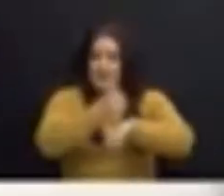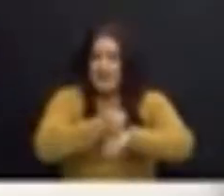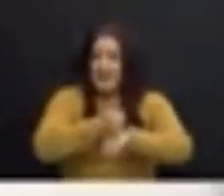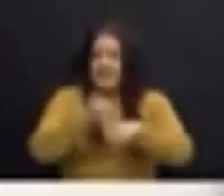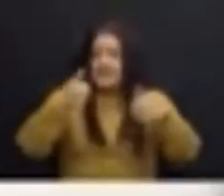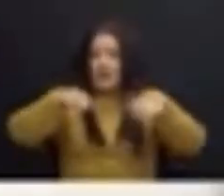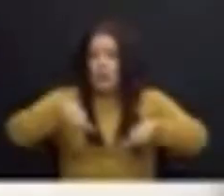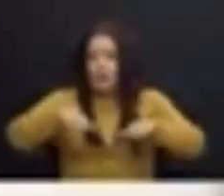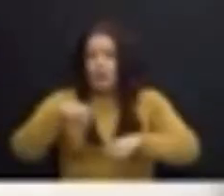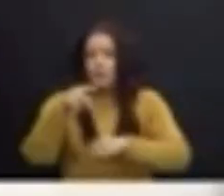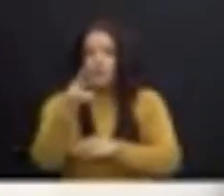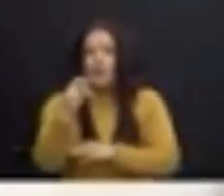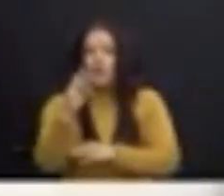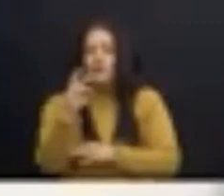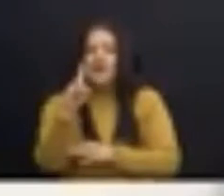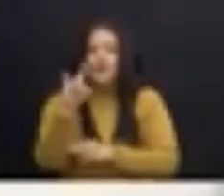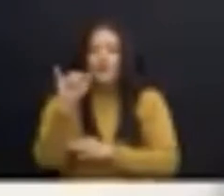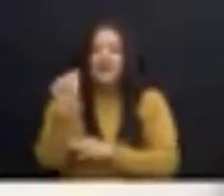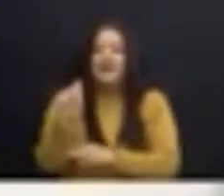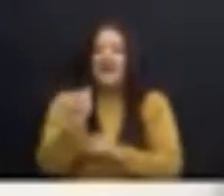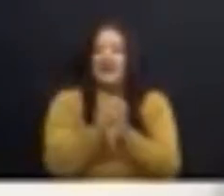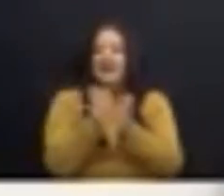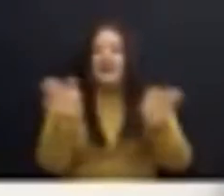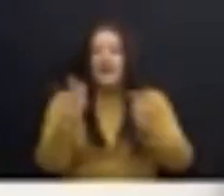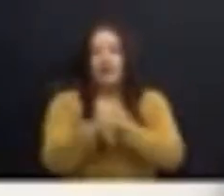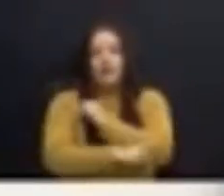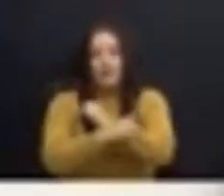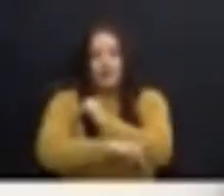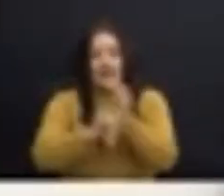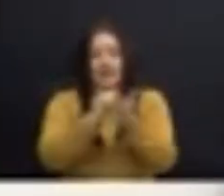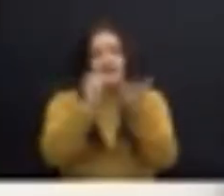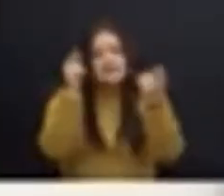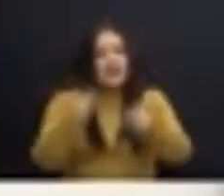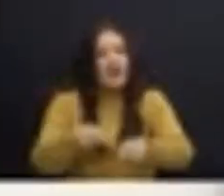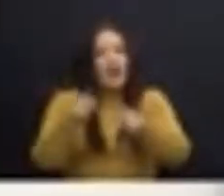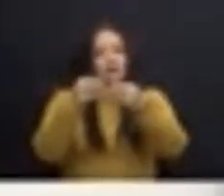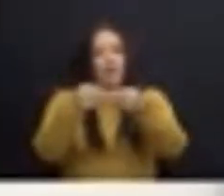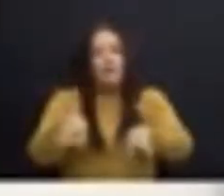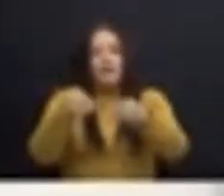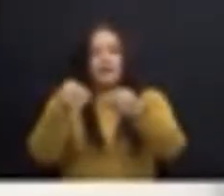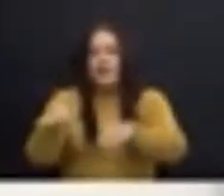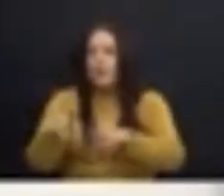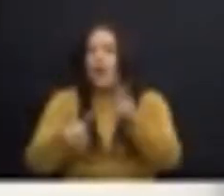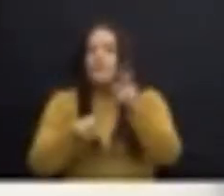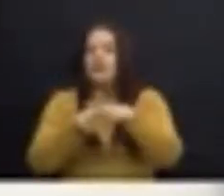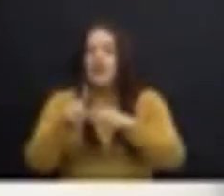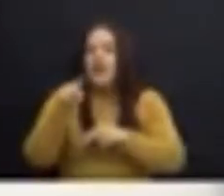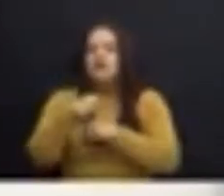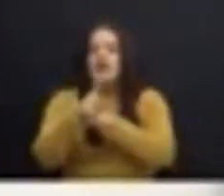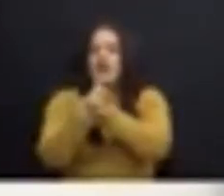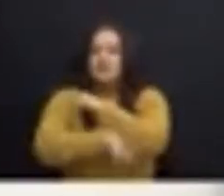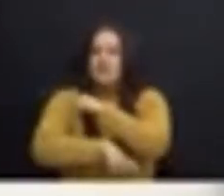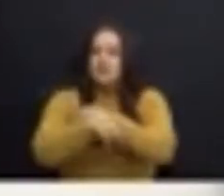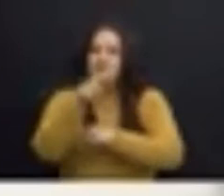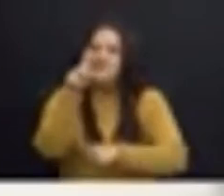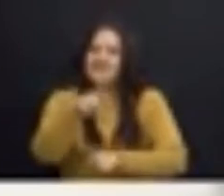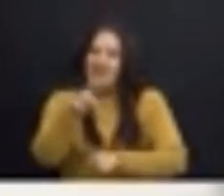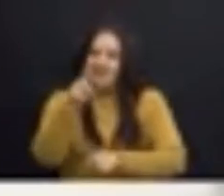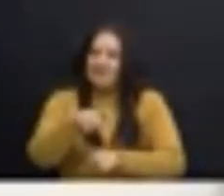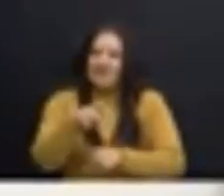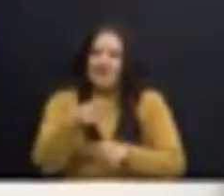de la Procuraduría General de la República, ese caso estaba perdido y de aplicarse la sanción traería